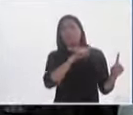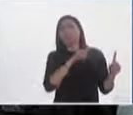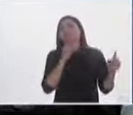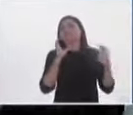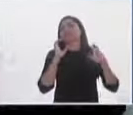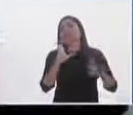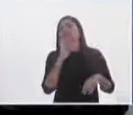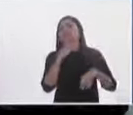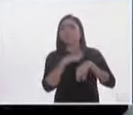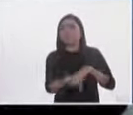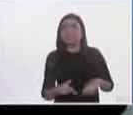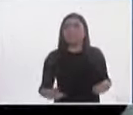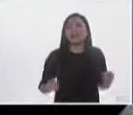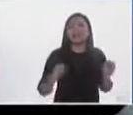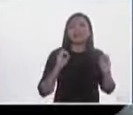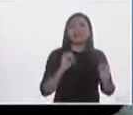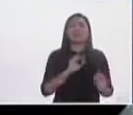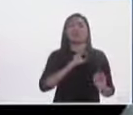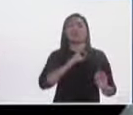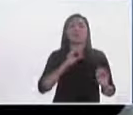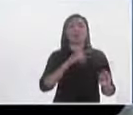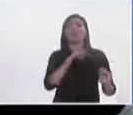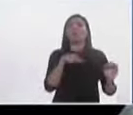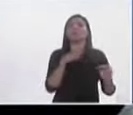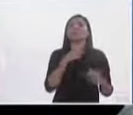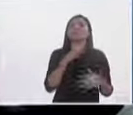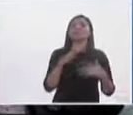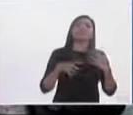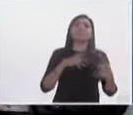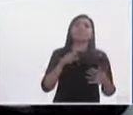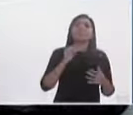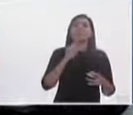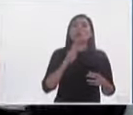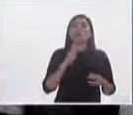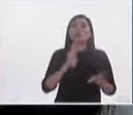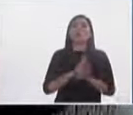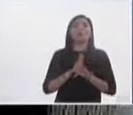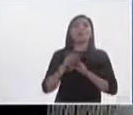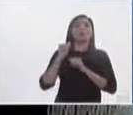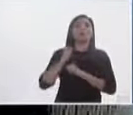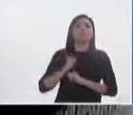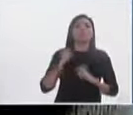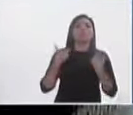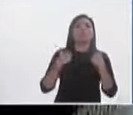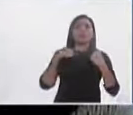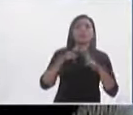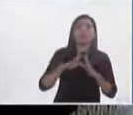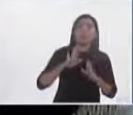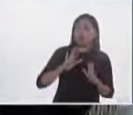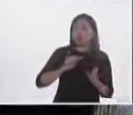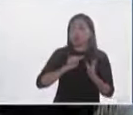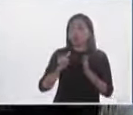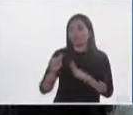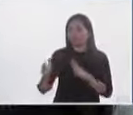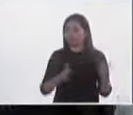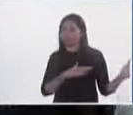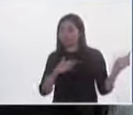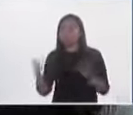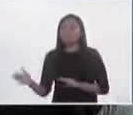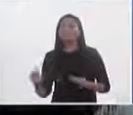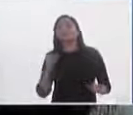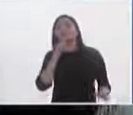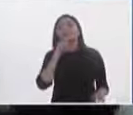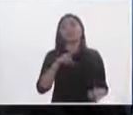que puede entrar ahí una crisis de los sistemas de representación y por el otro lado quienes los apoyan, sus